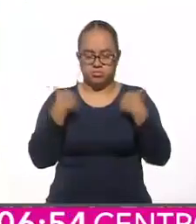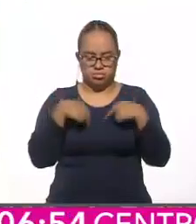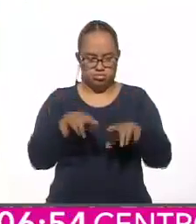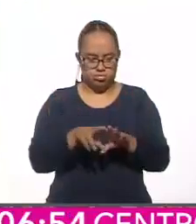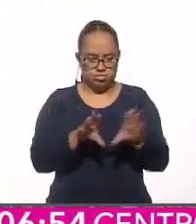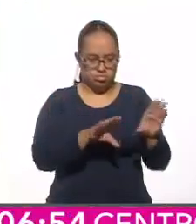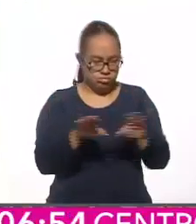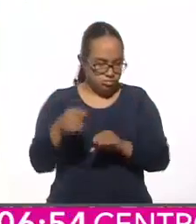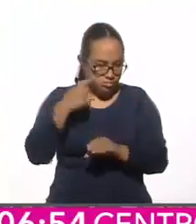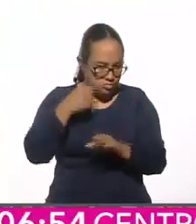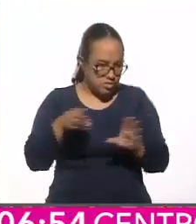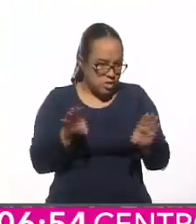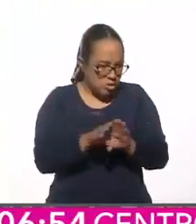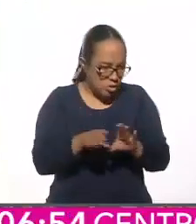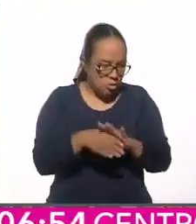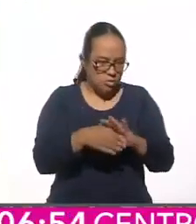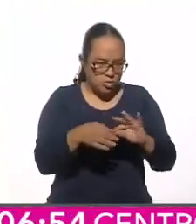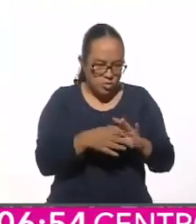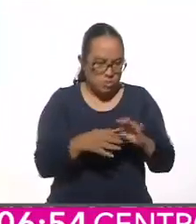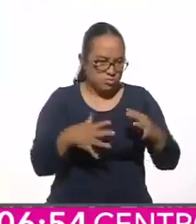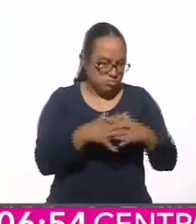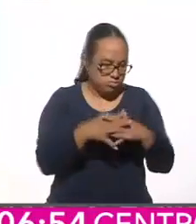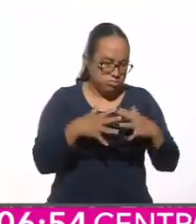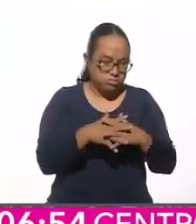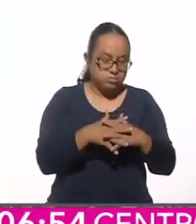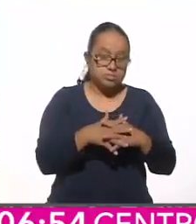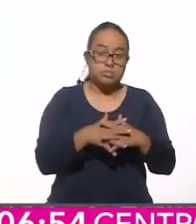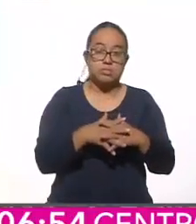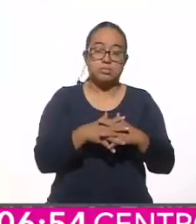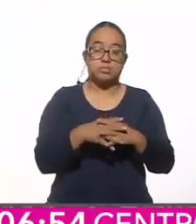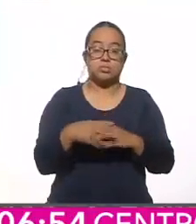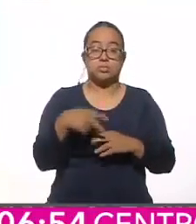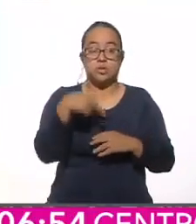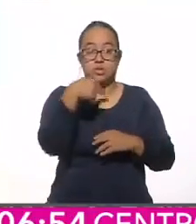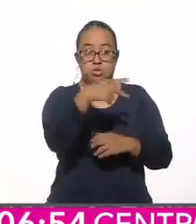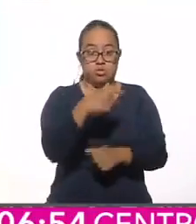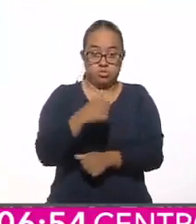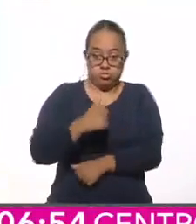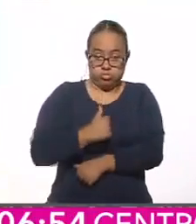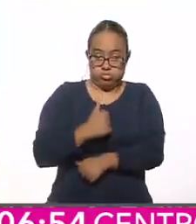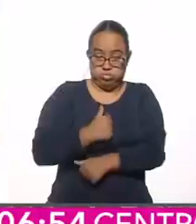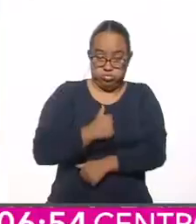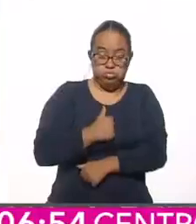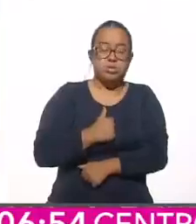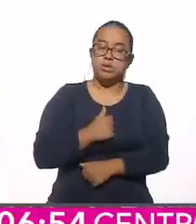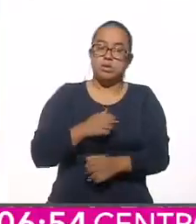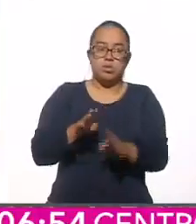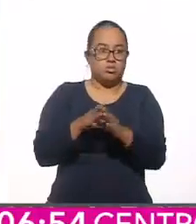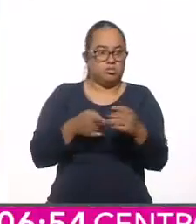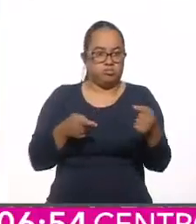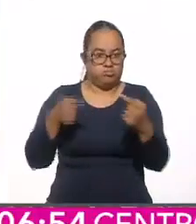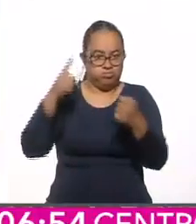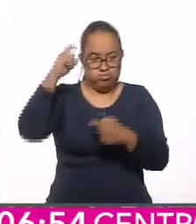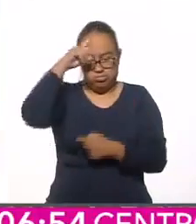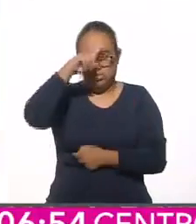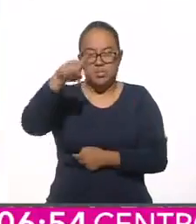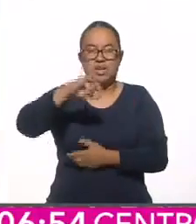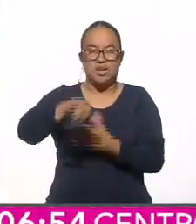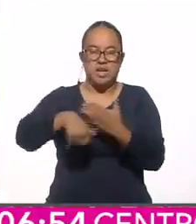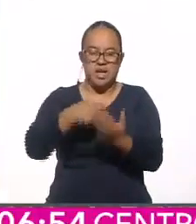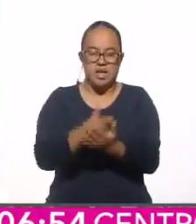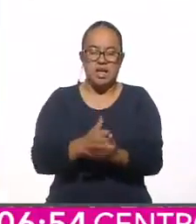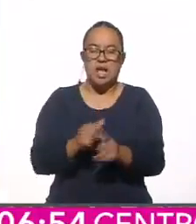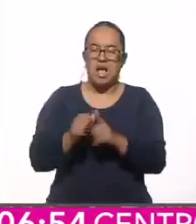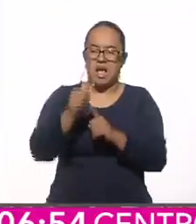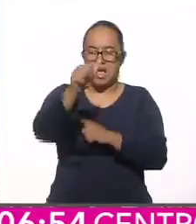en la táctica guerrillera. Mantuvo en jaque a las tropas realistas en el camino real de Jalapa al